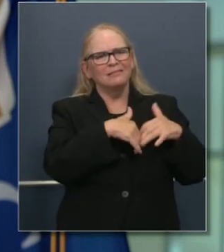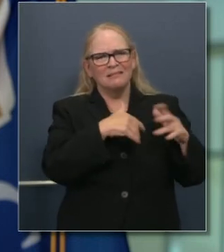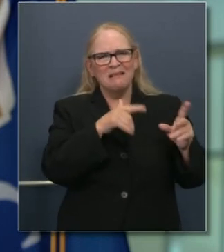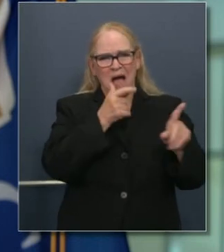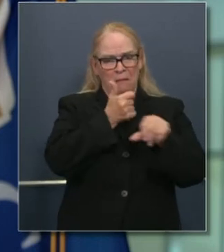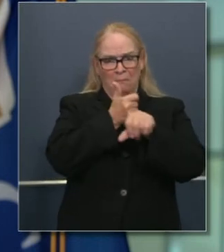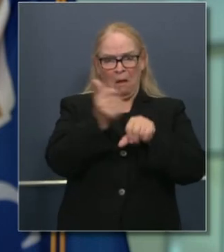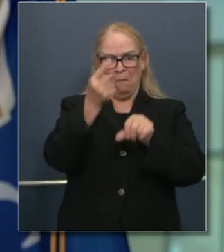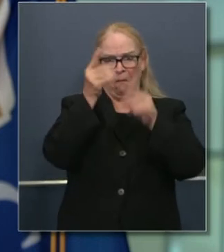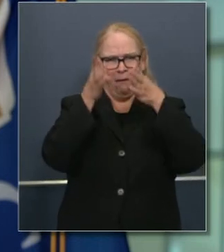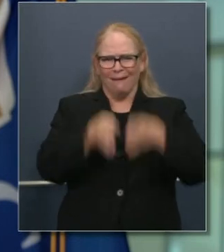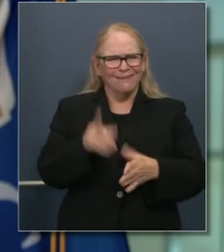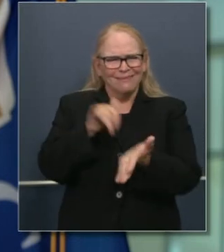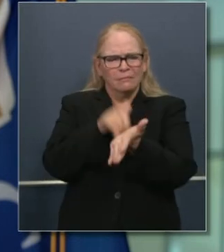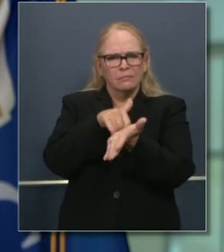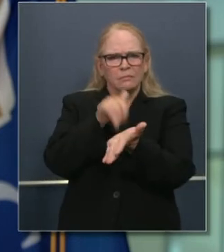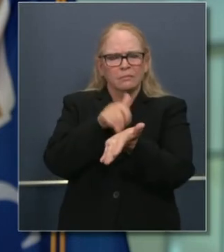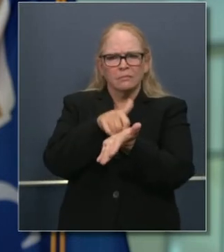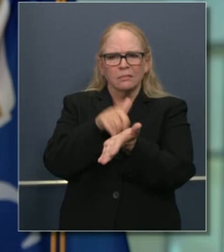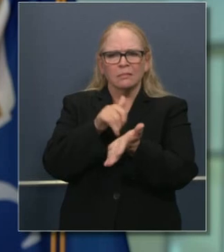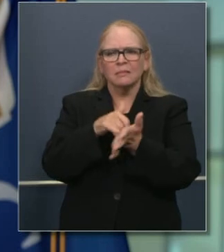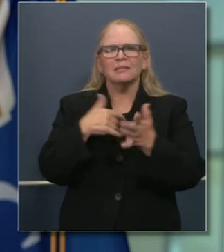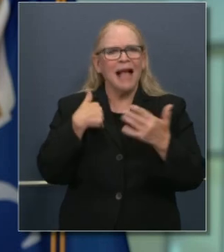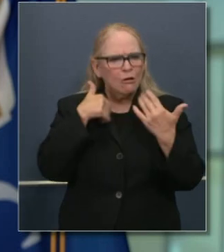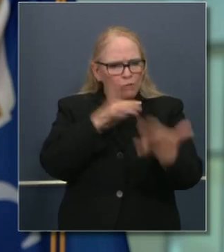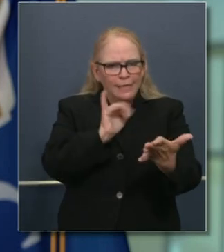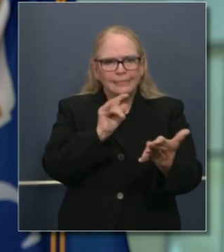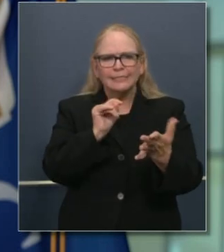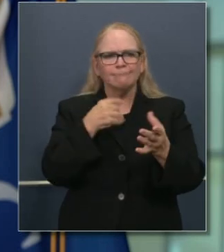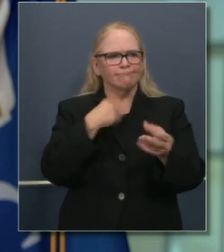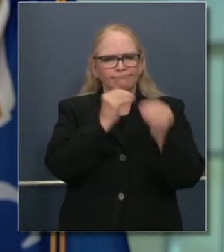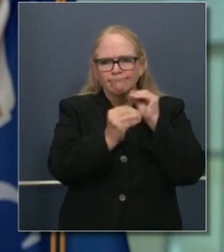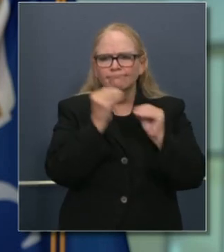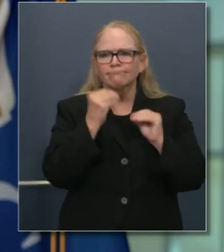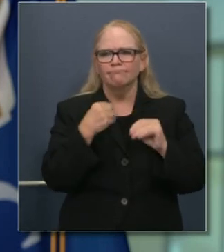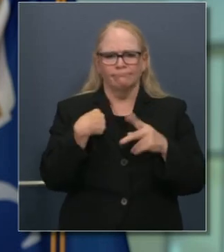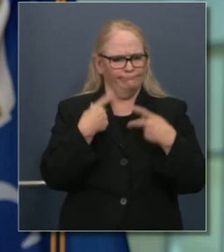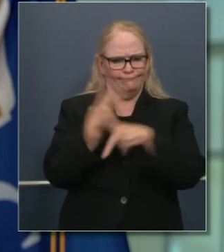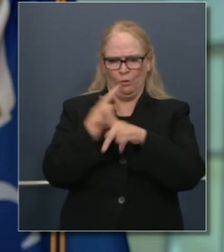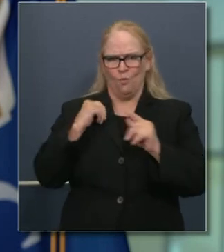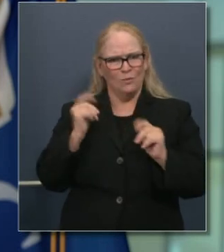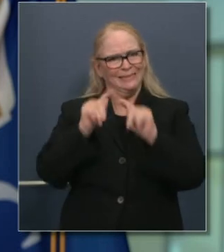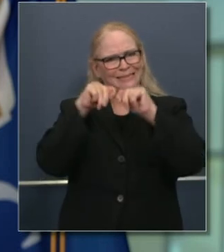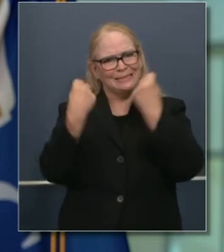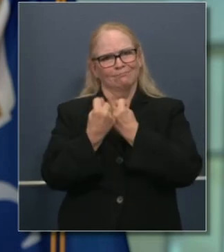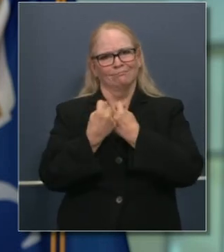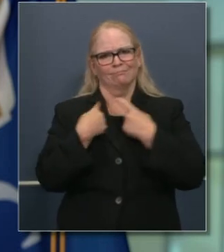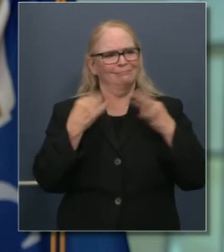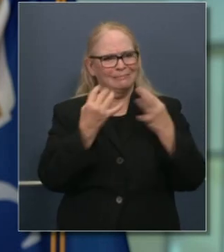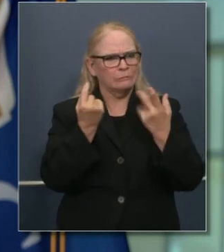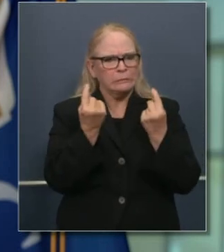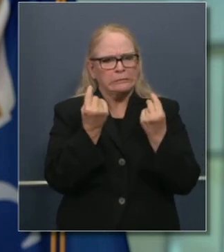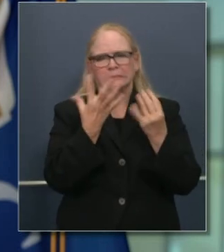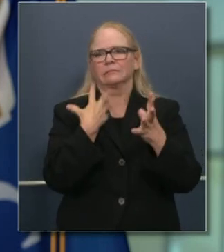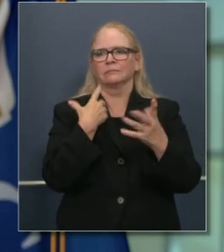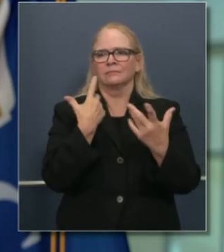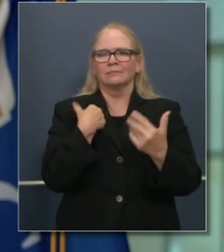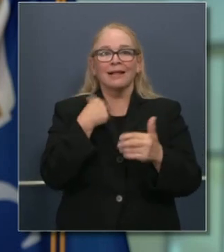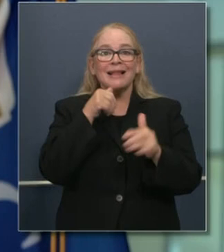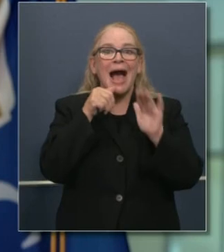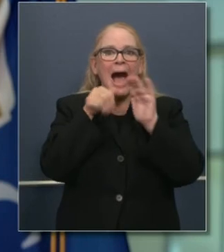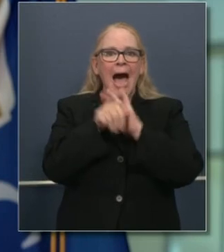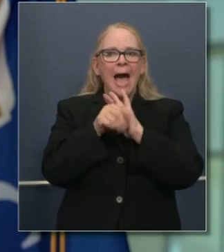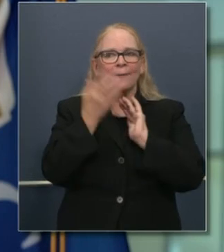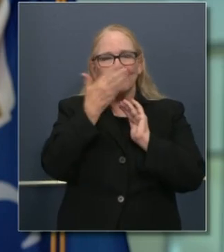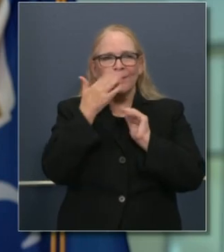se pudieron abordar previamente. Y se habían tomado decisiones previamente. Y ahora seguimos adelante. Nadie trata de ocultar eso. Nadie trata de